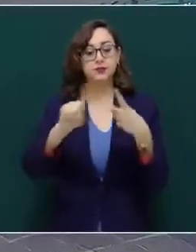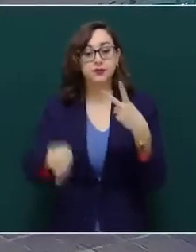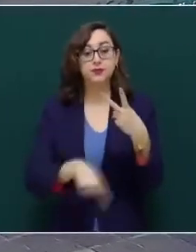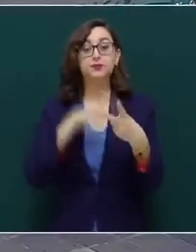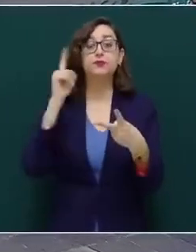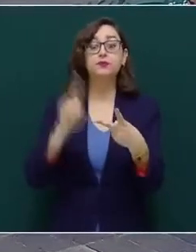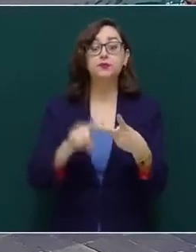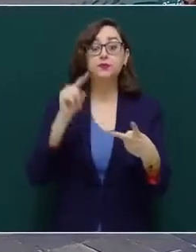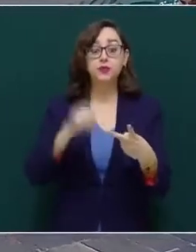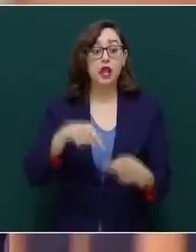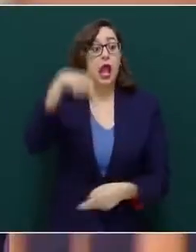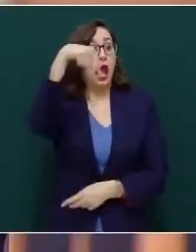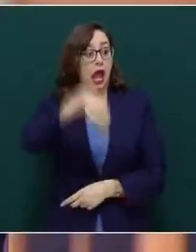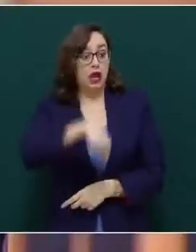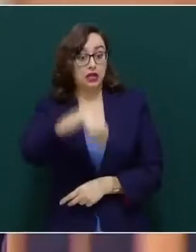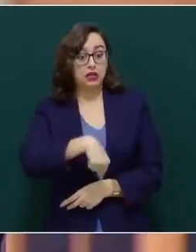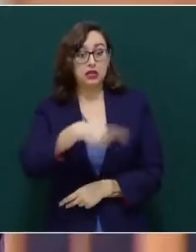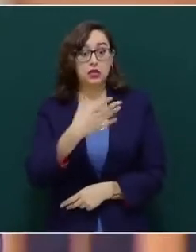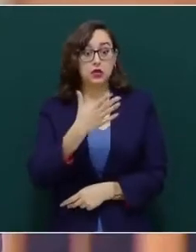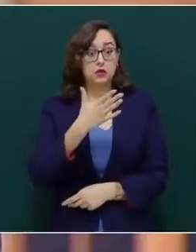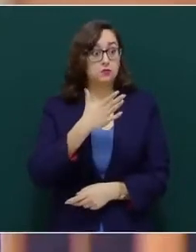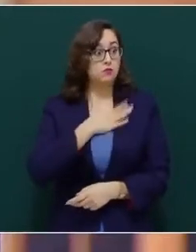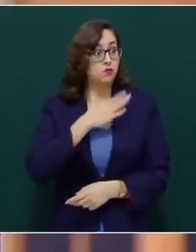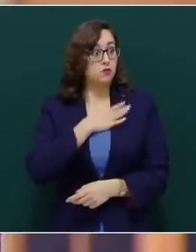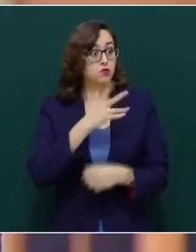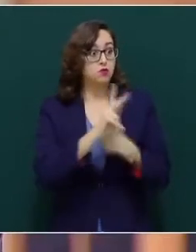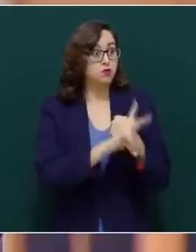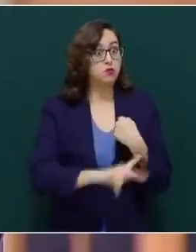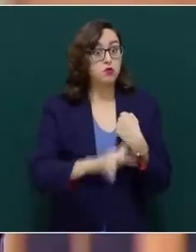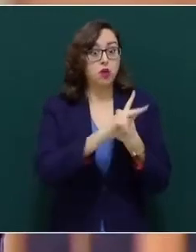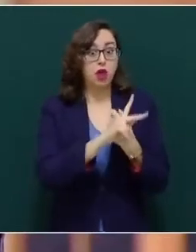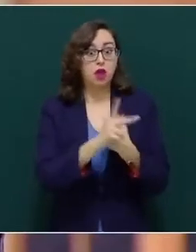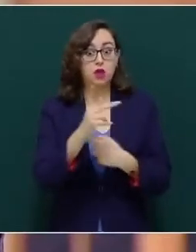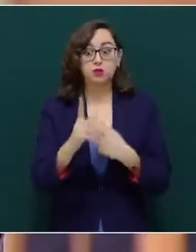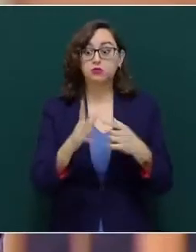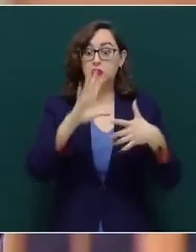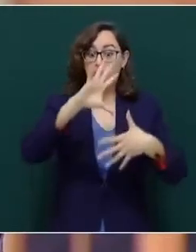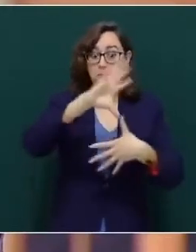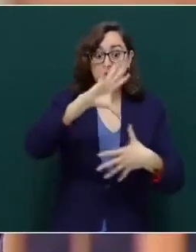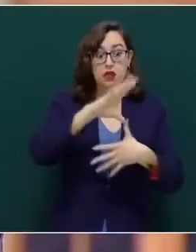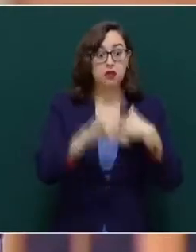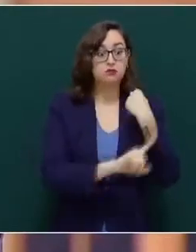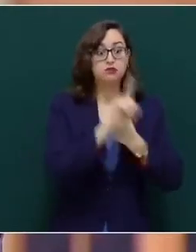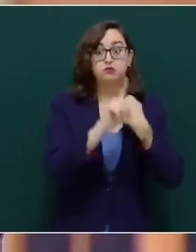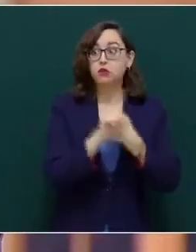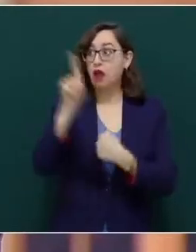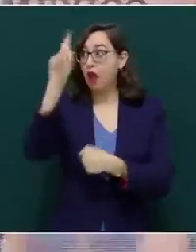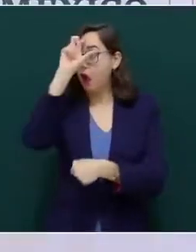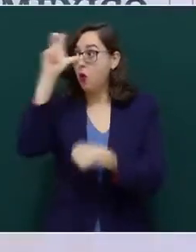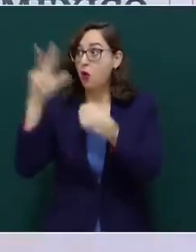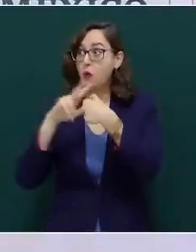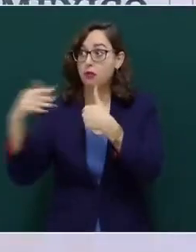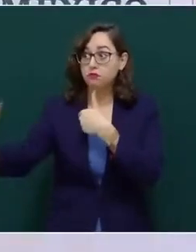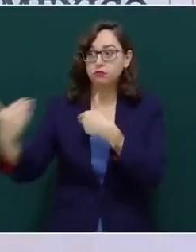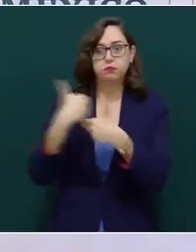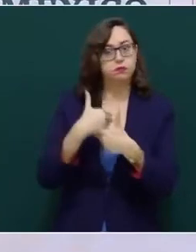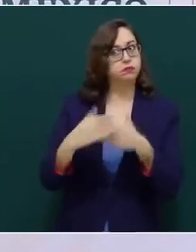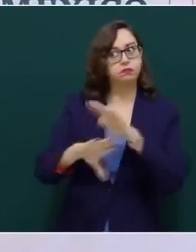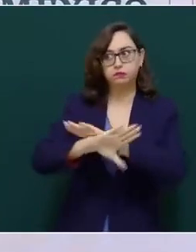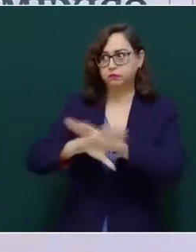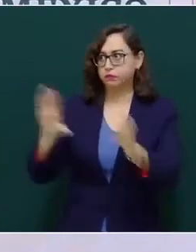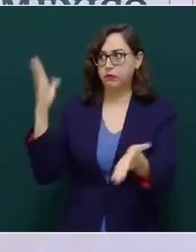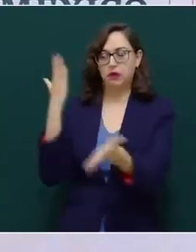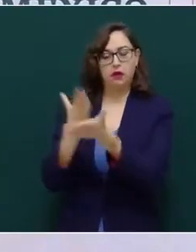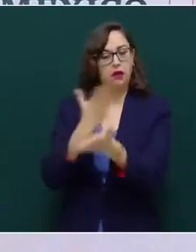inmiscuya en los asuntos de este lado del Atlántico. En diciembre, Monroe